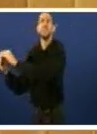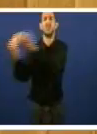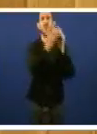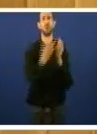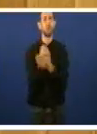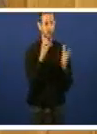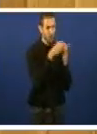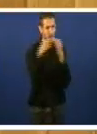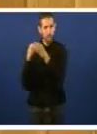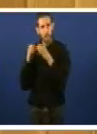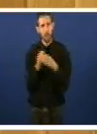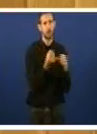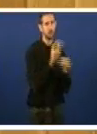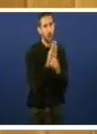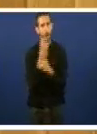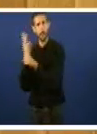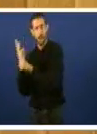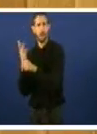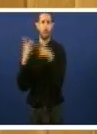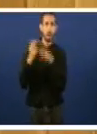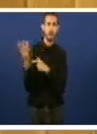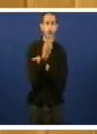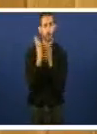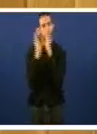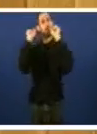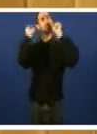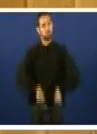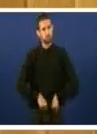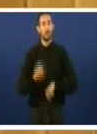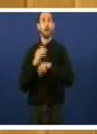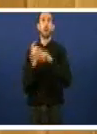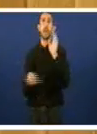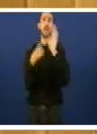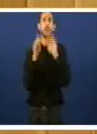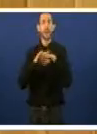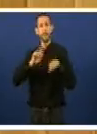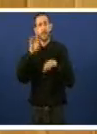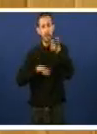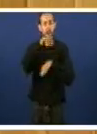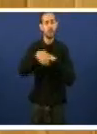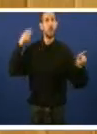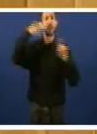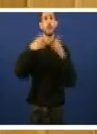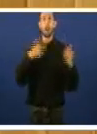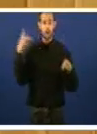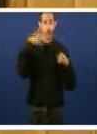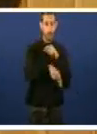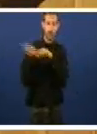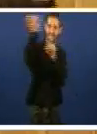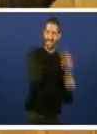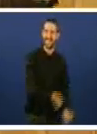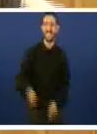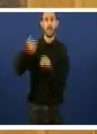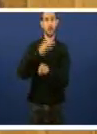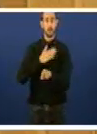grupos votamos a favor de tomar en consideración esa lei como primeiro paso para blindar as caixas galegas, para